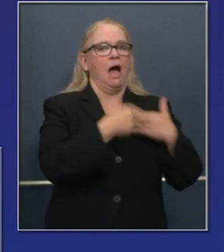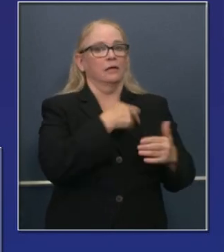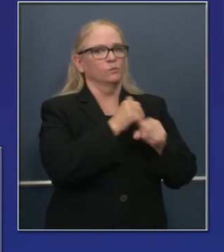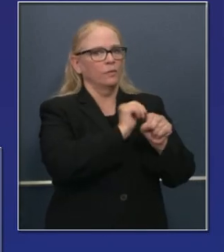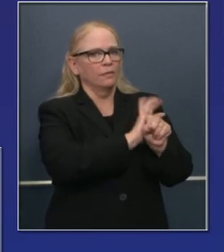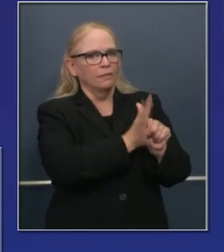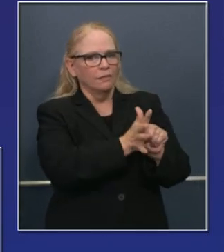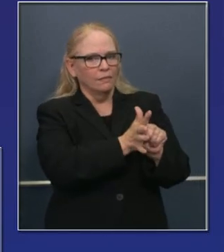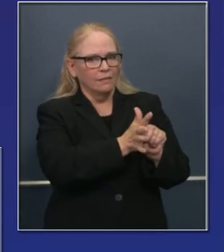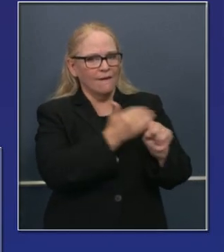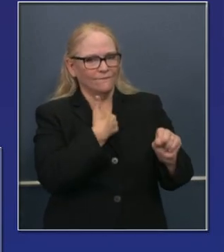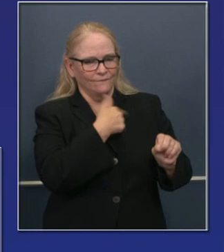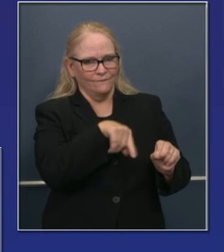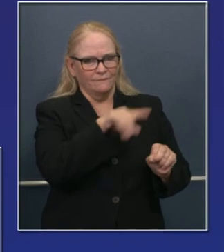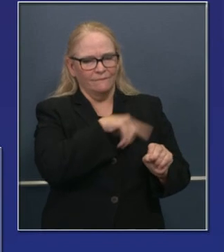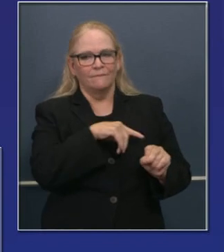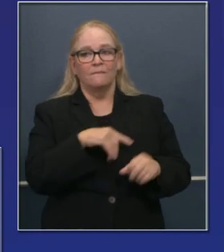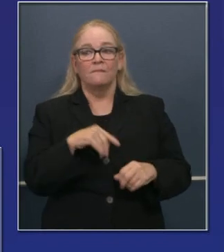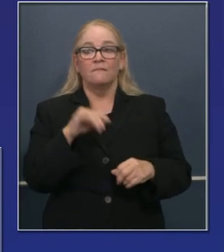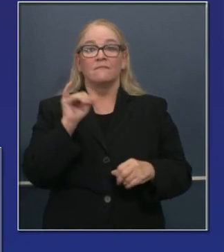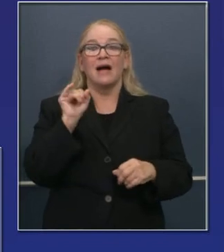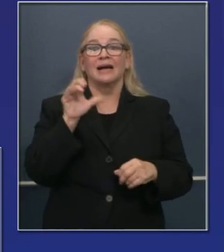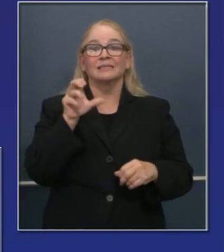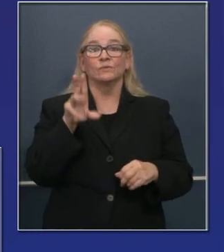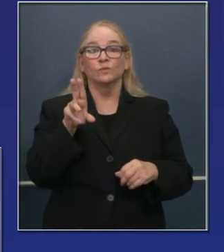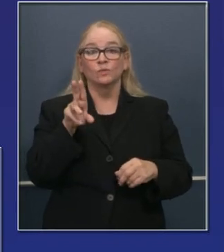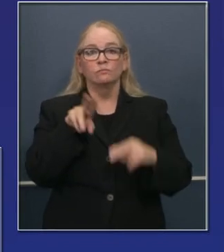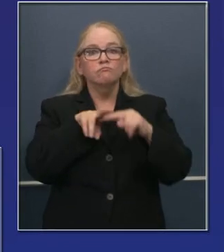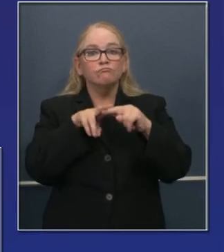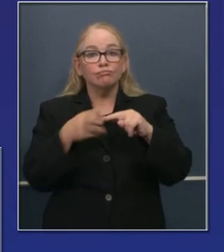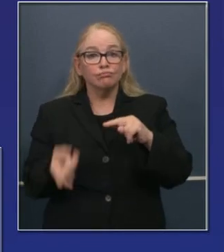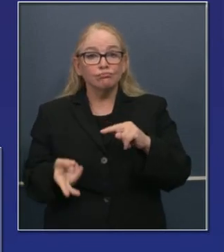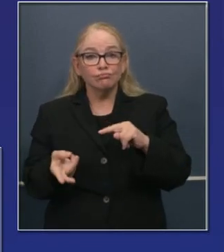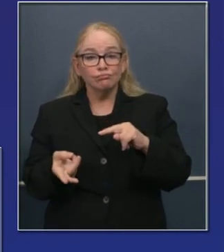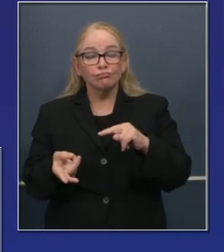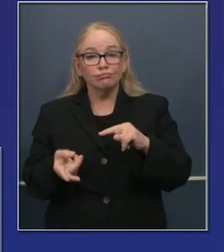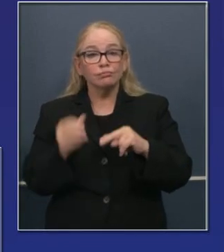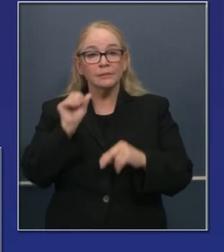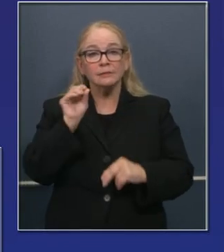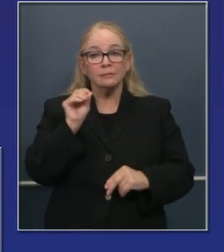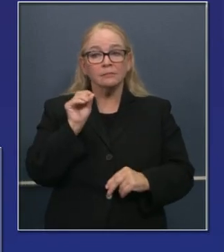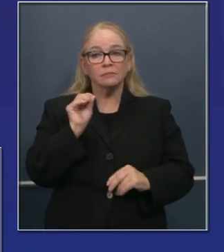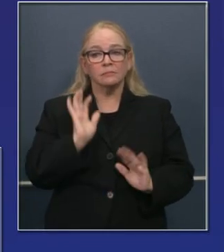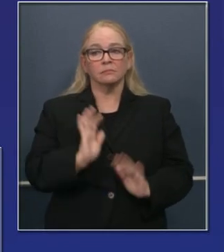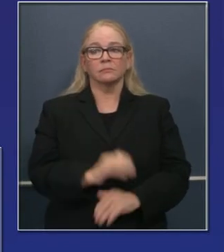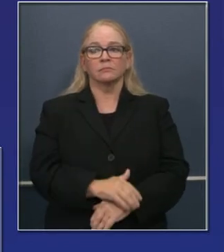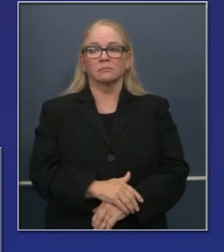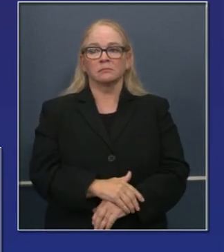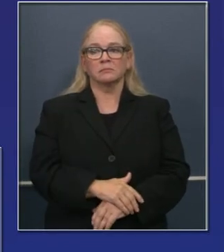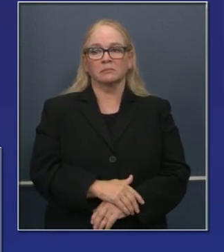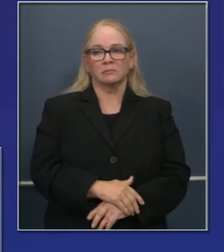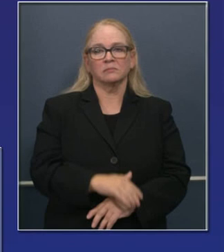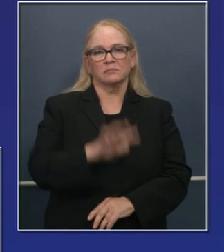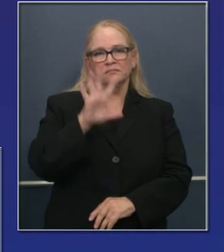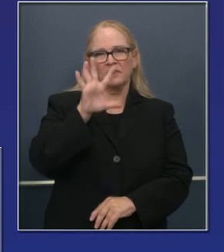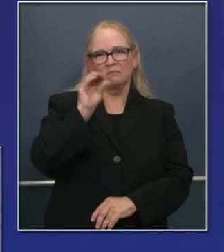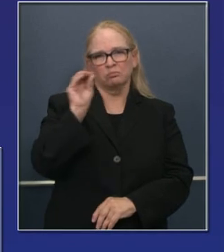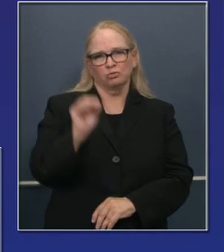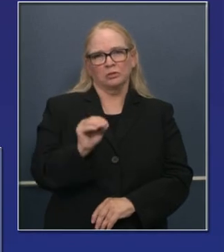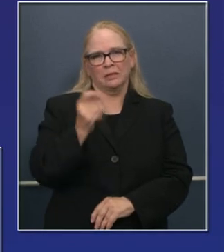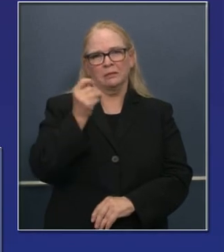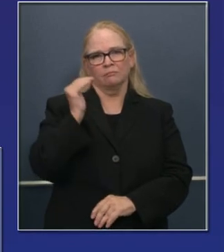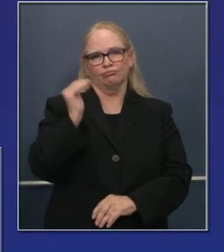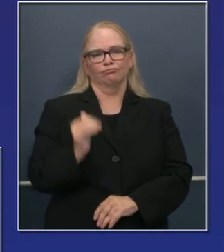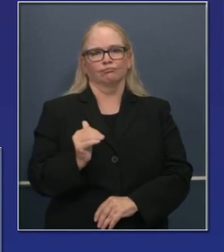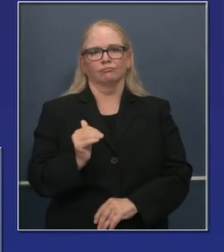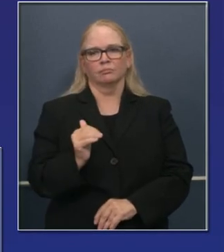transparencia. Ingresos a unidades de cuidados intensivos siguen disminuyendo también. Una señal alentadora. En